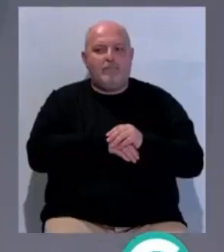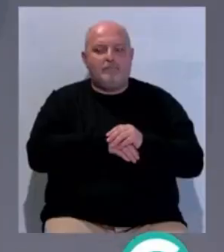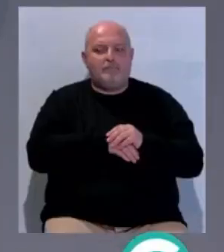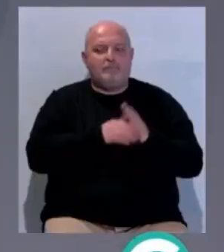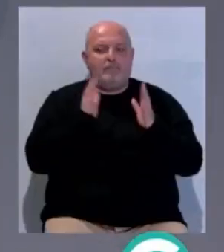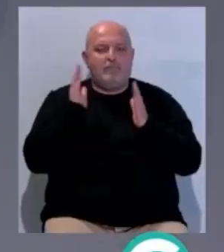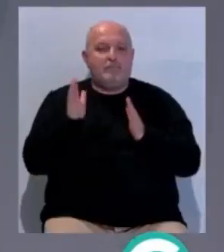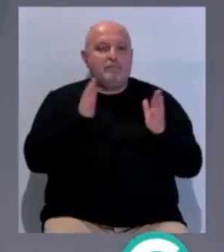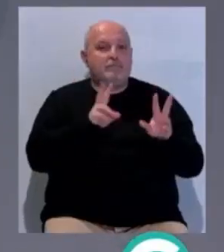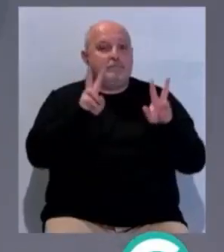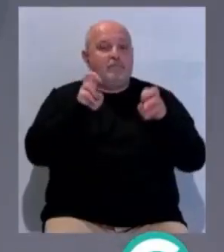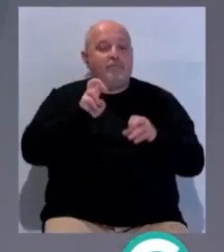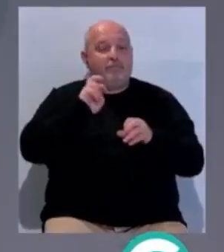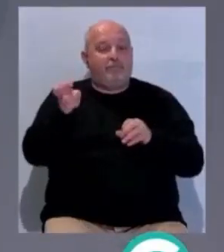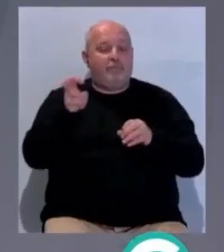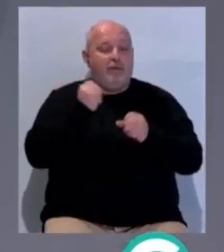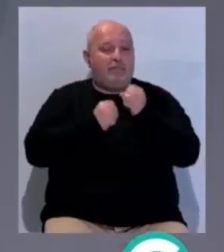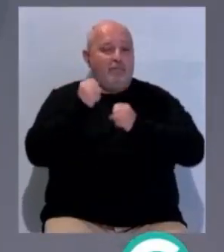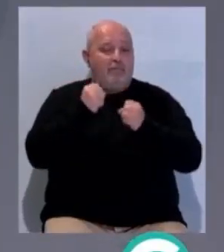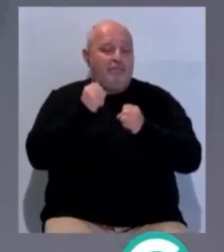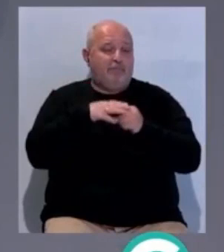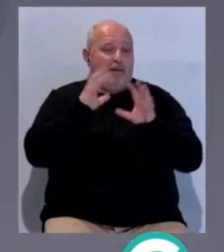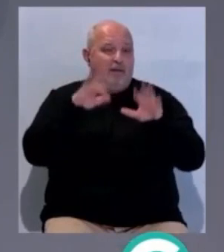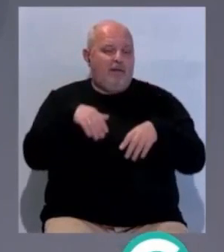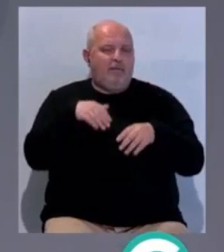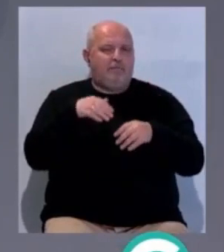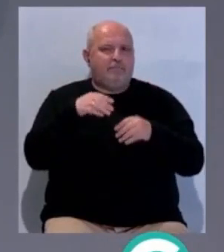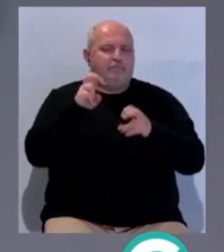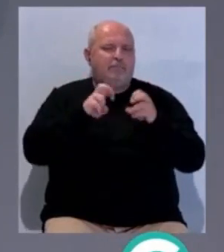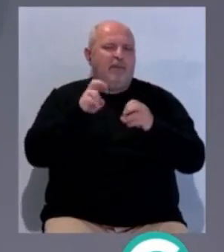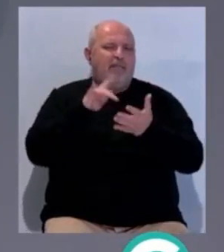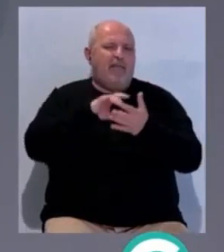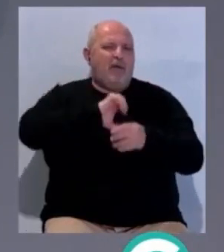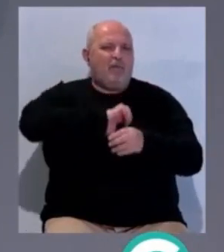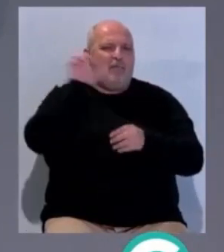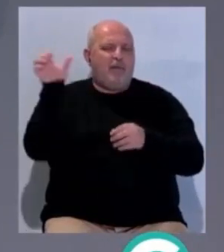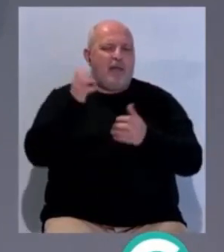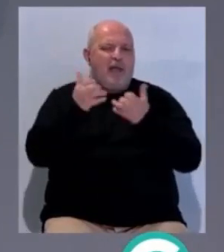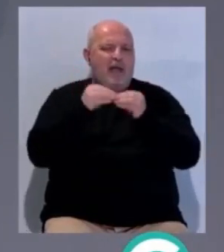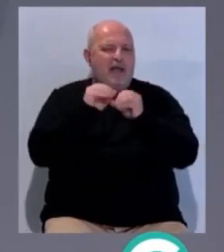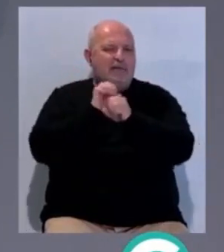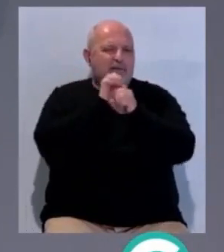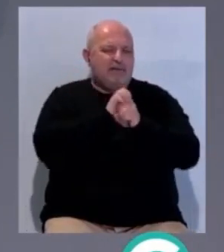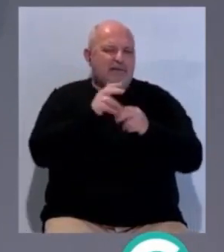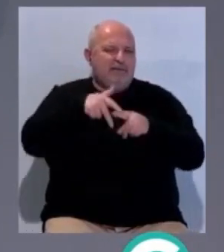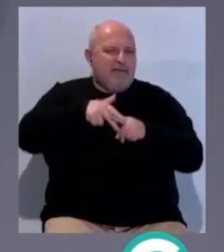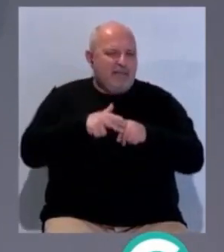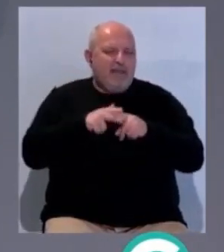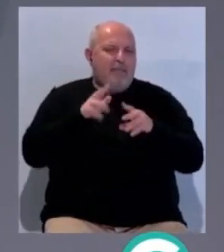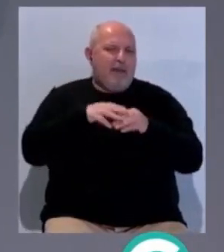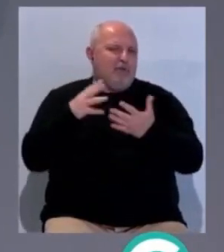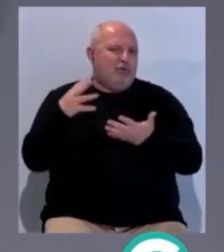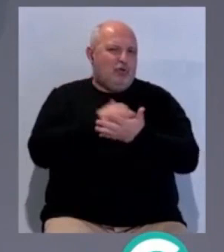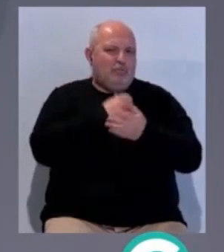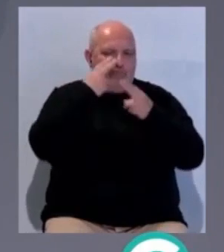Y hablamos ahora también de otro sector económico porque Cádiz se ha sumado a los Días Europeos de la Artesanía con diferentes talleres para